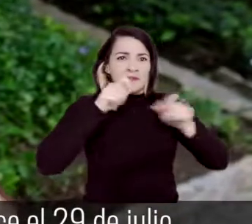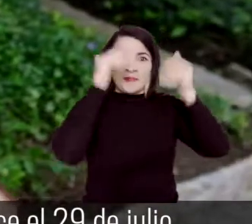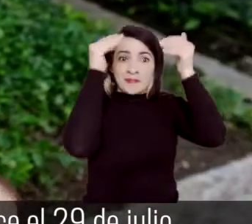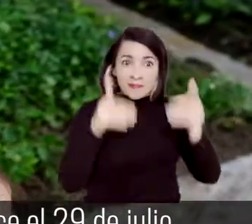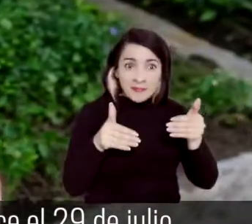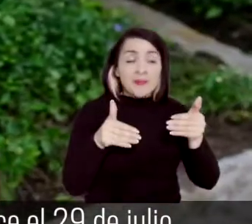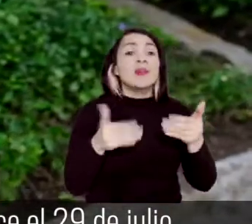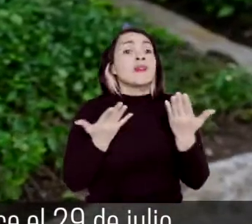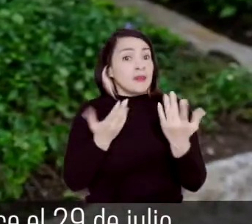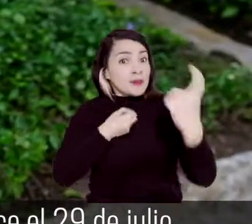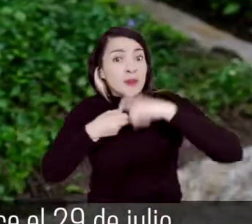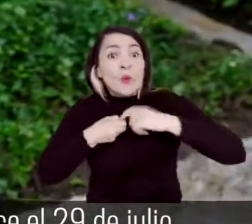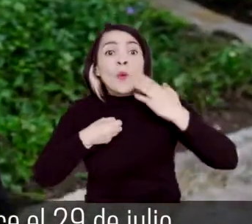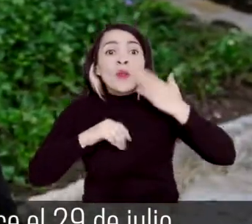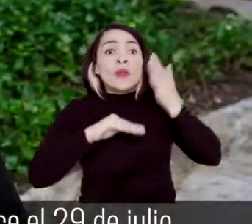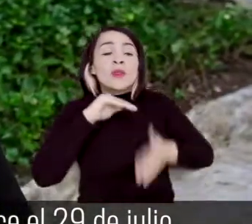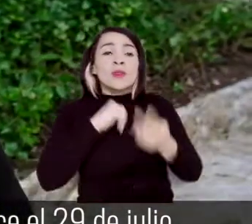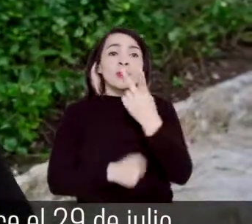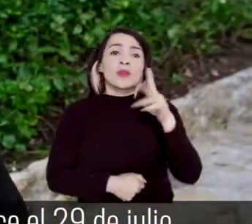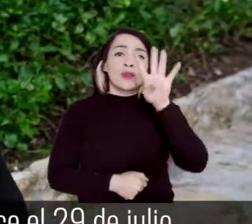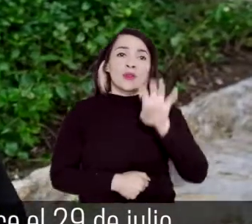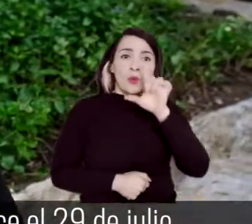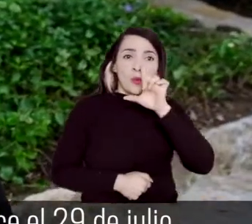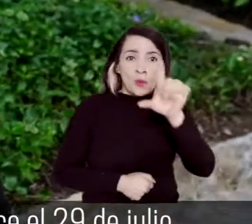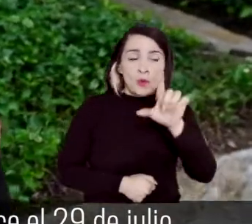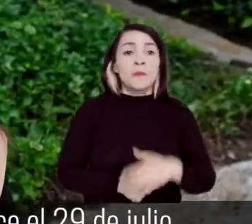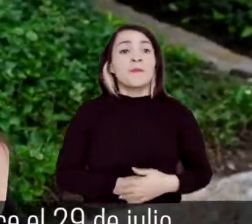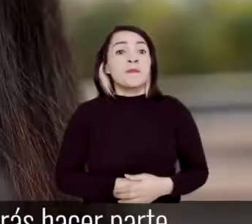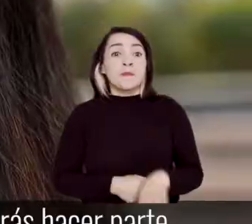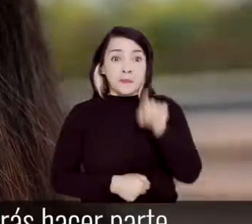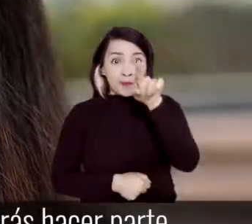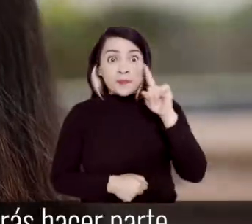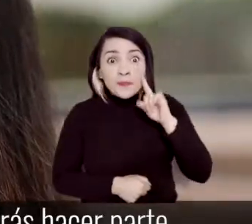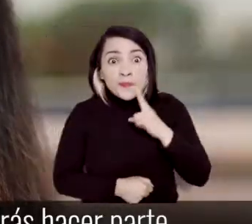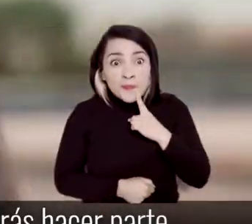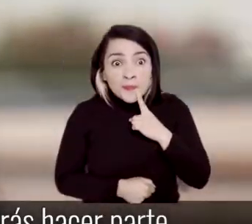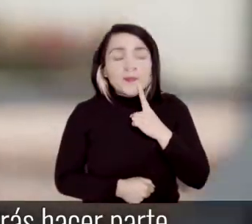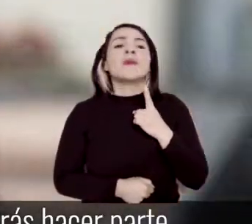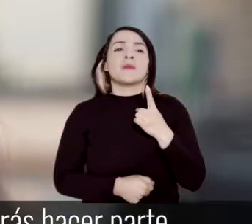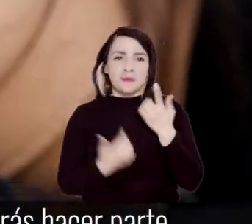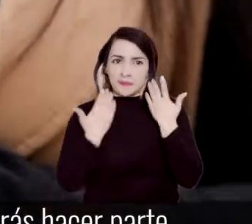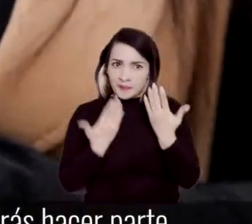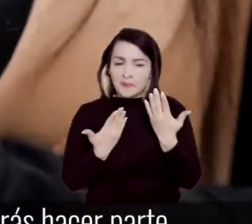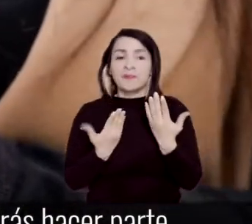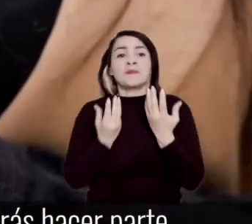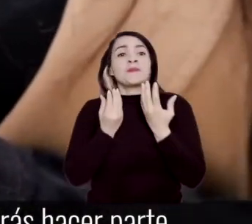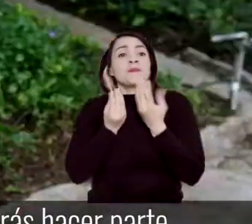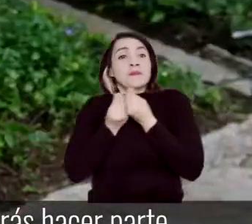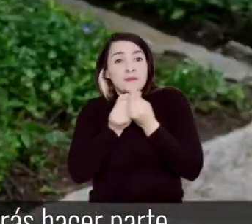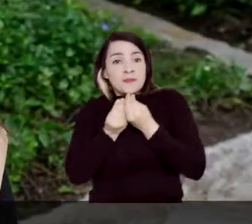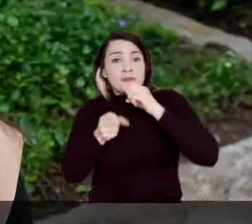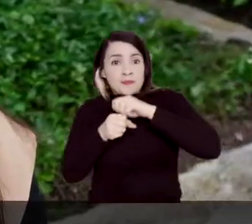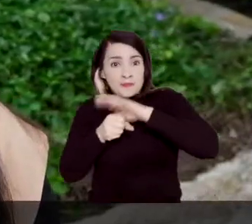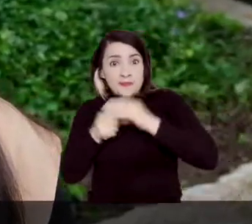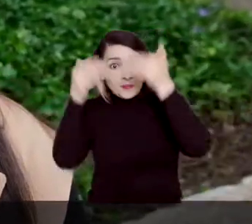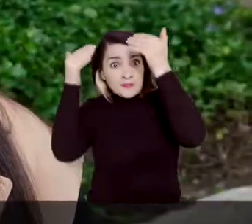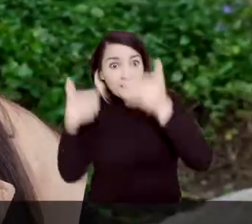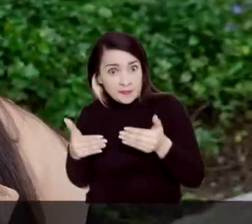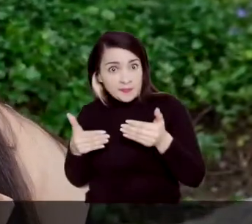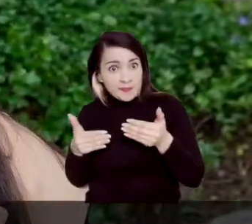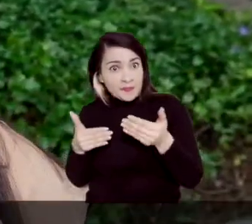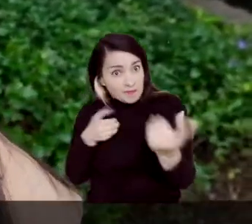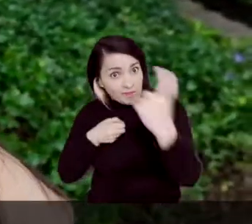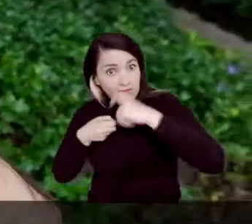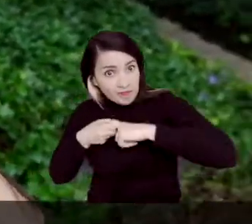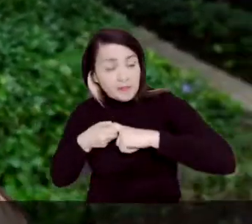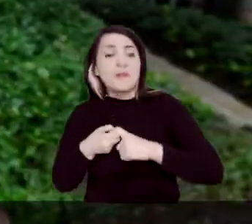alcaldía de tu localidad e inscríbete. El plazo vence el 29 de julio. Si eres persona con discapacidad auditiva, también podrás hacer parte del Consejo